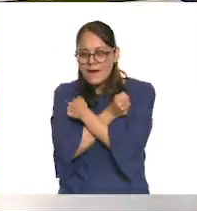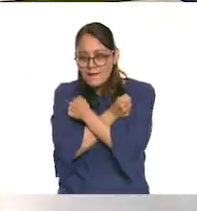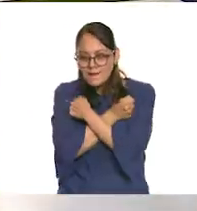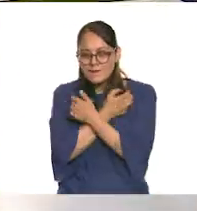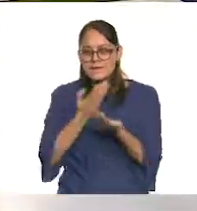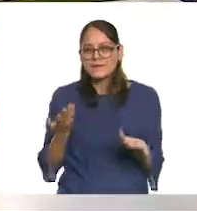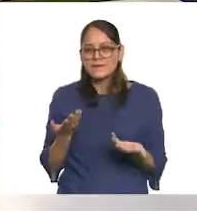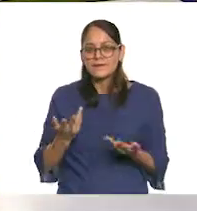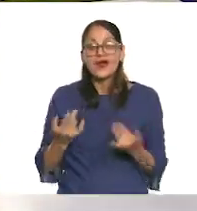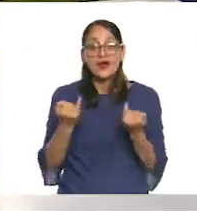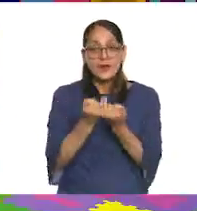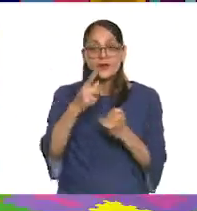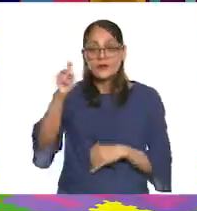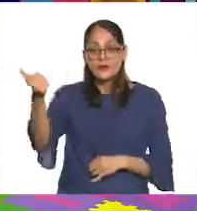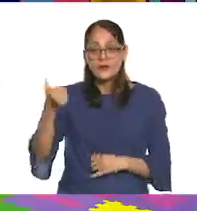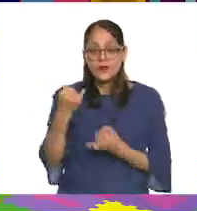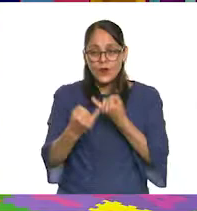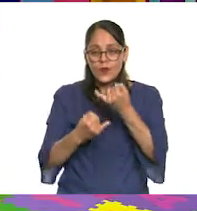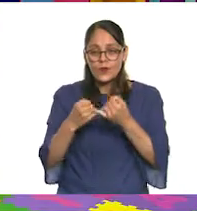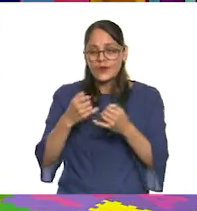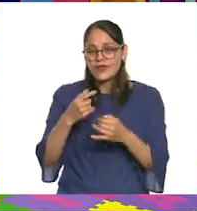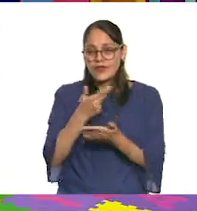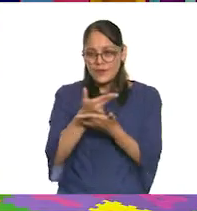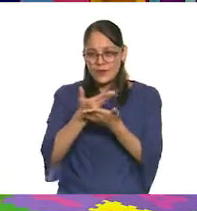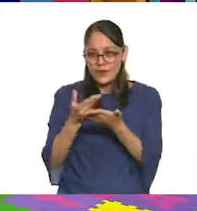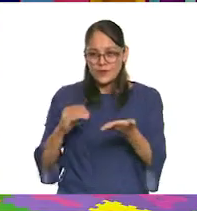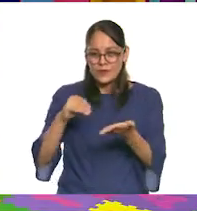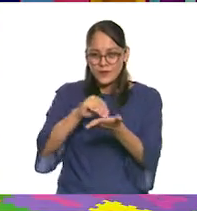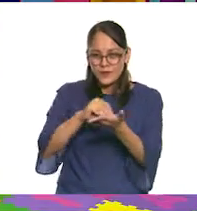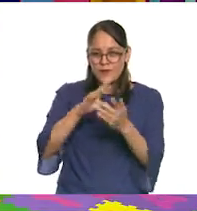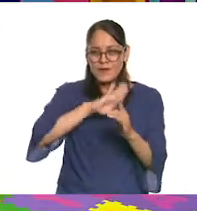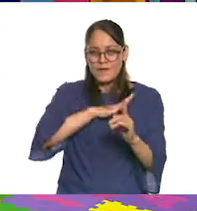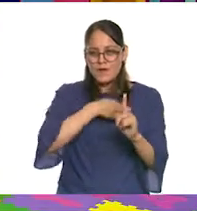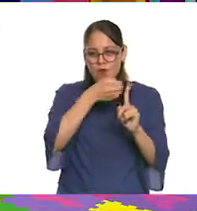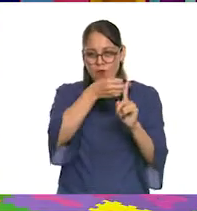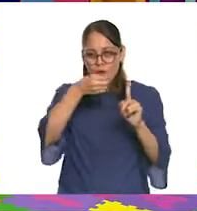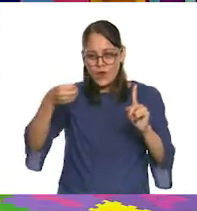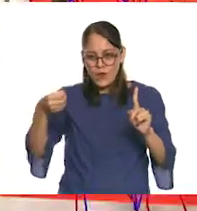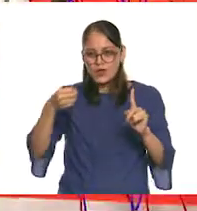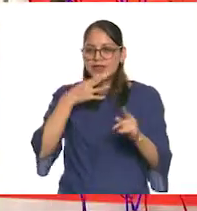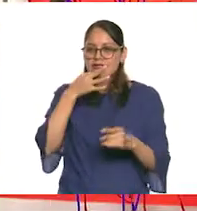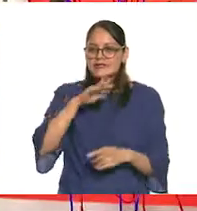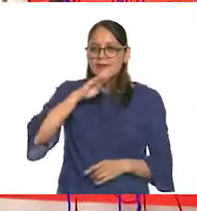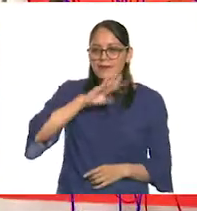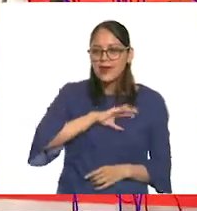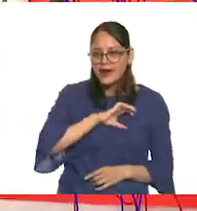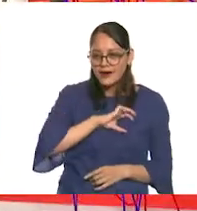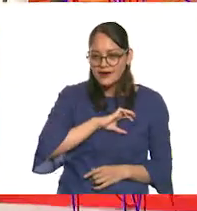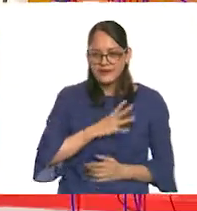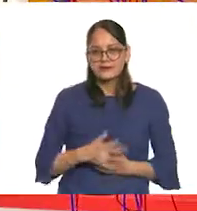Hay otros que en sus mismos dibujos le incluyeron frases de mamá te quiero,